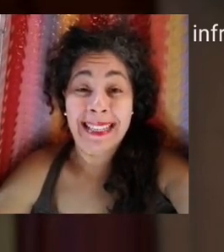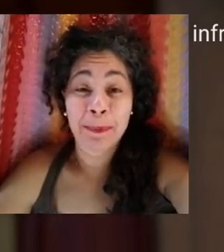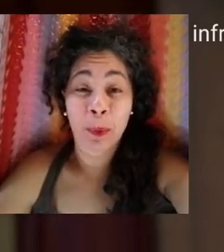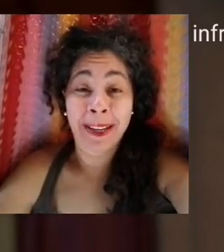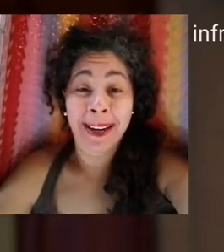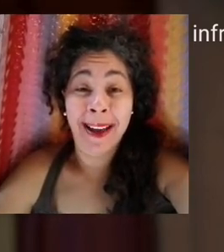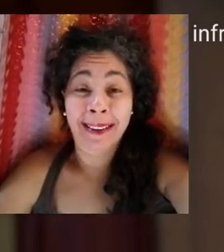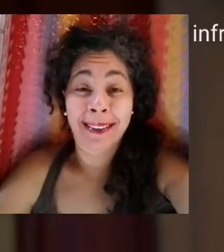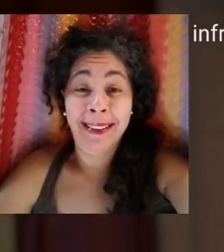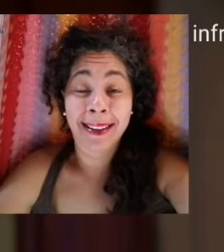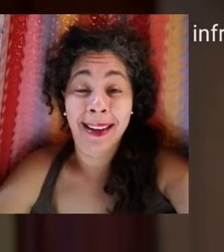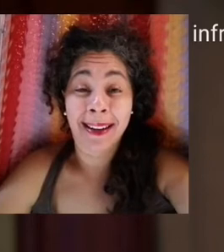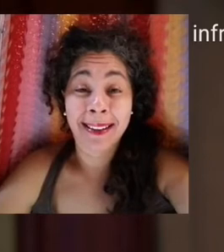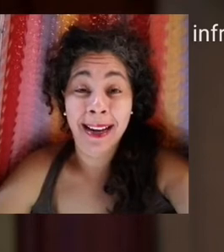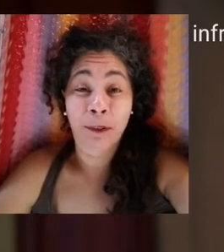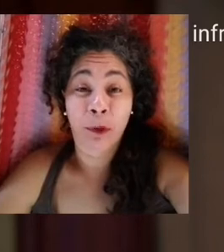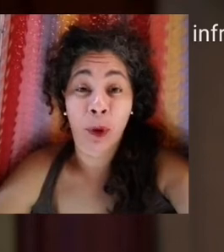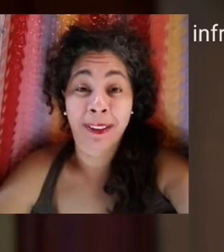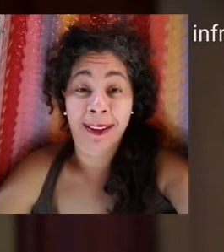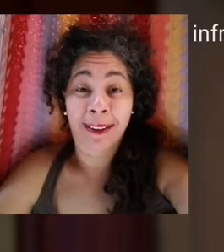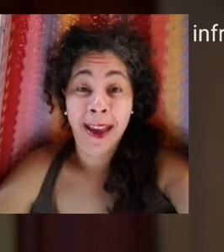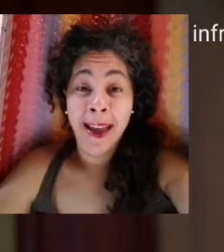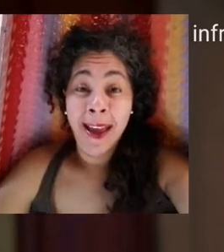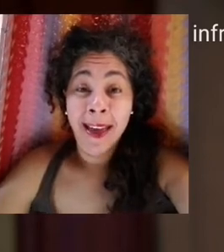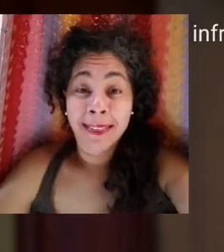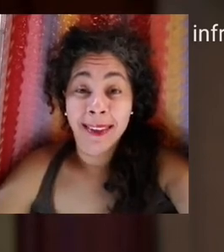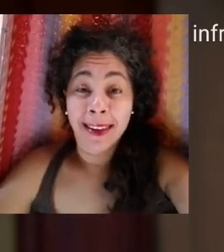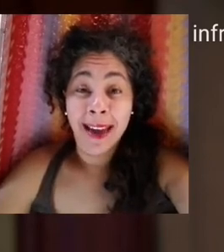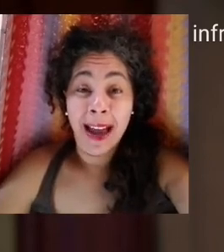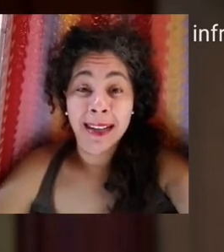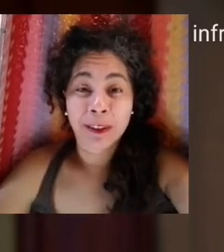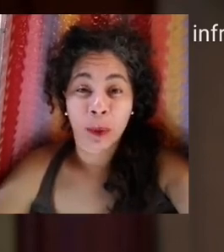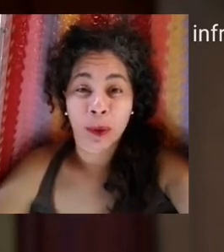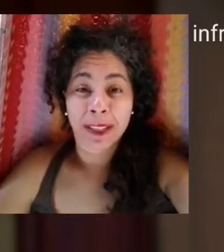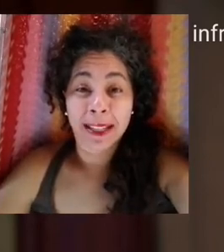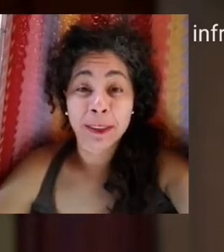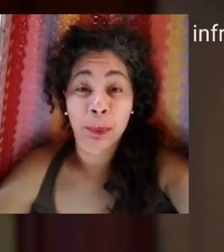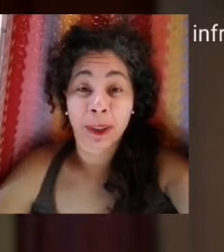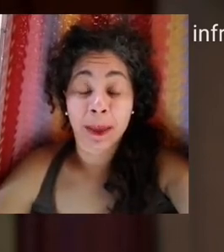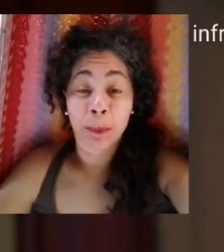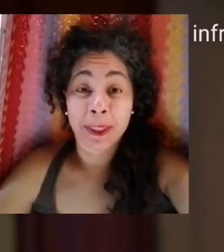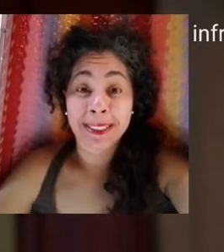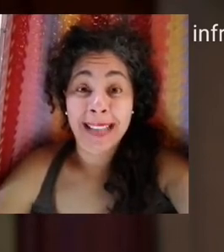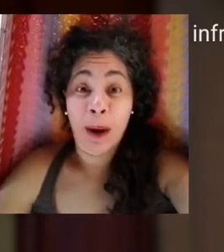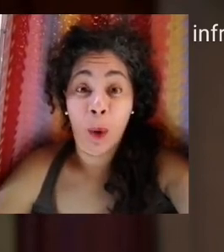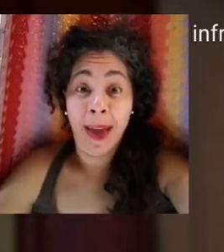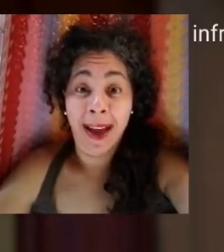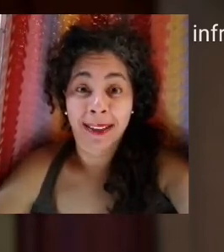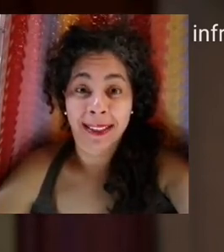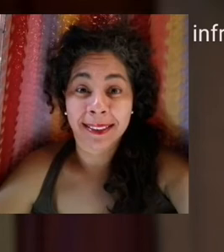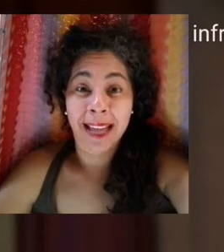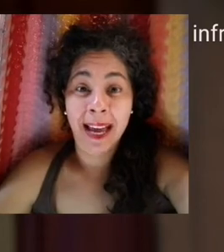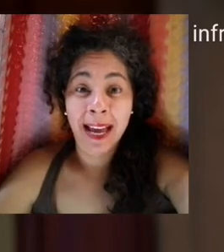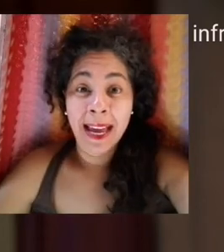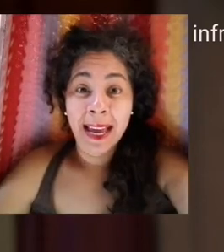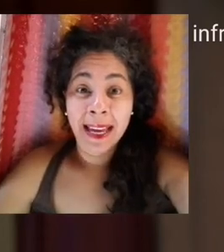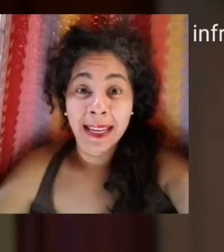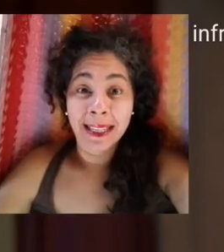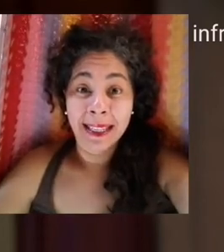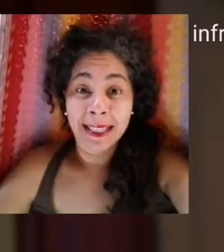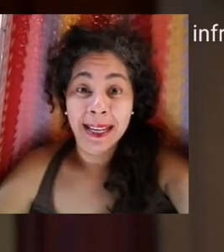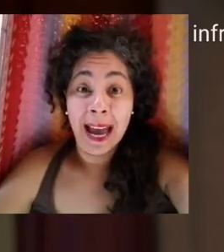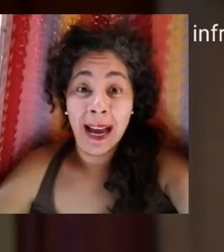a tener que poner aquí en el folder de Alas Cortadas porque pues ahora que están